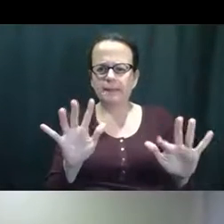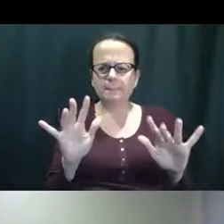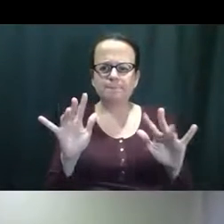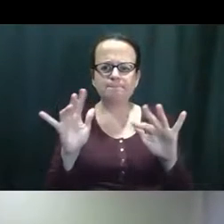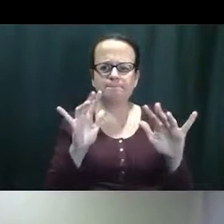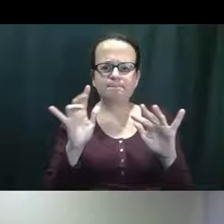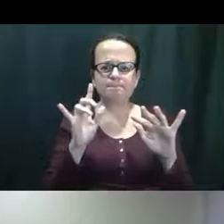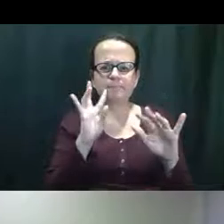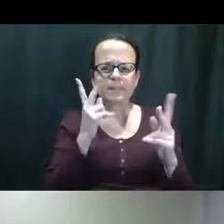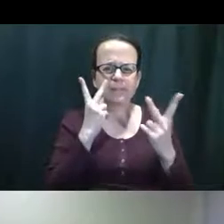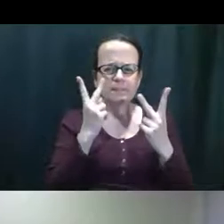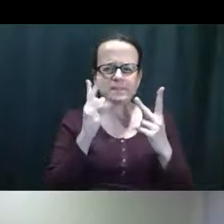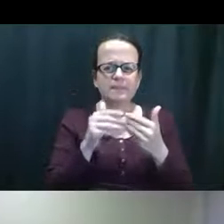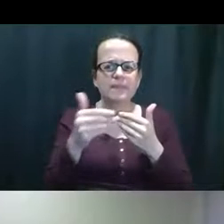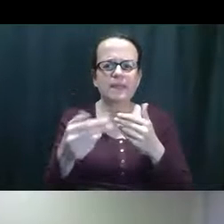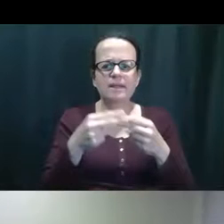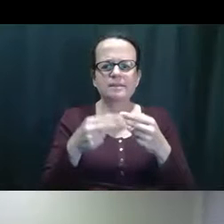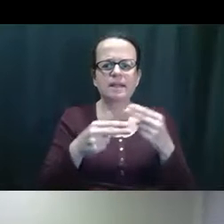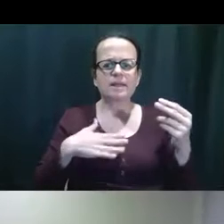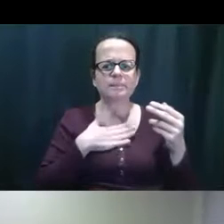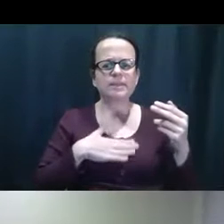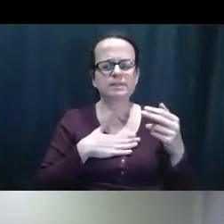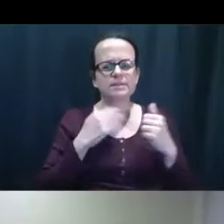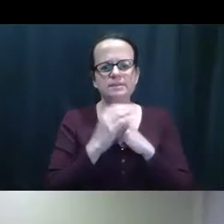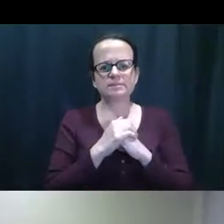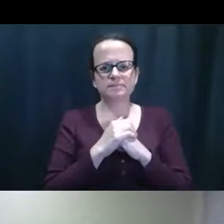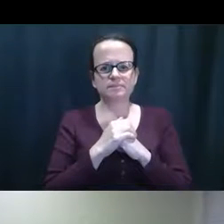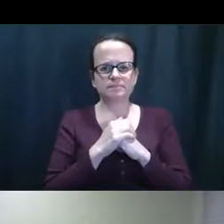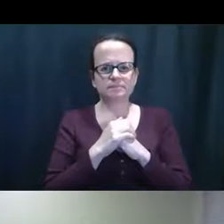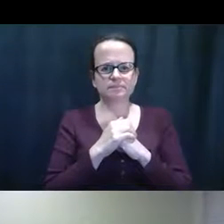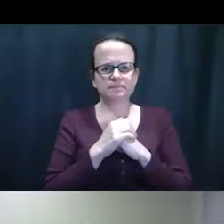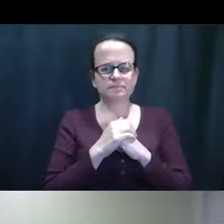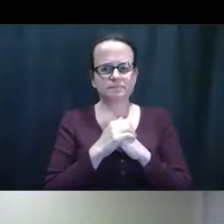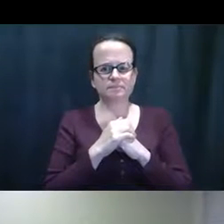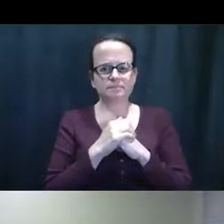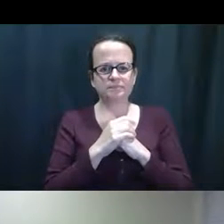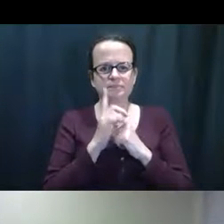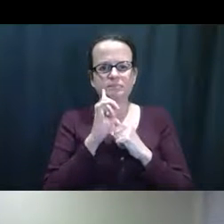servicio de la está disponible para la toda la familia la próxima diapositiva por favor